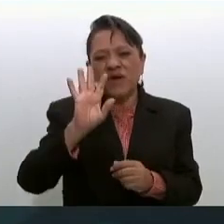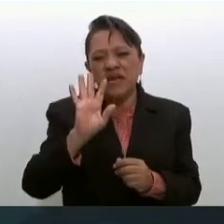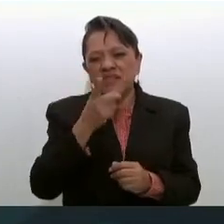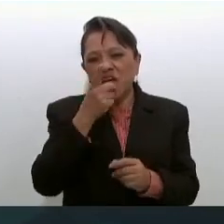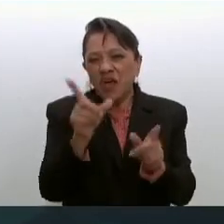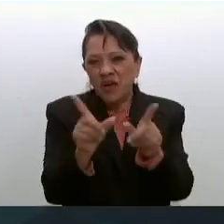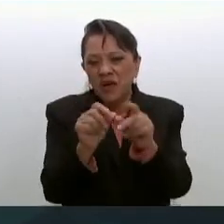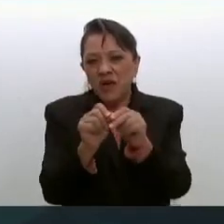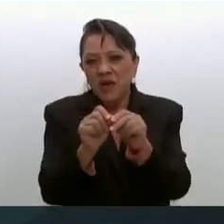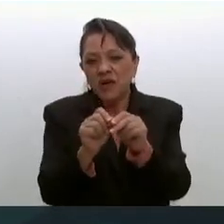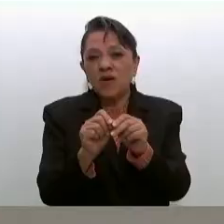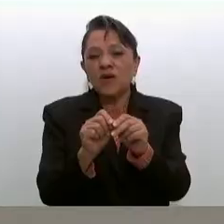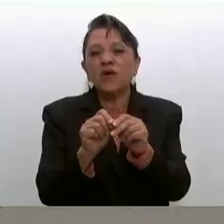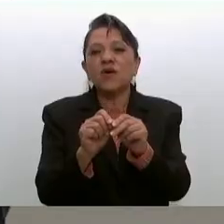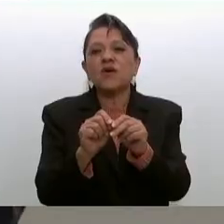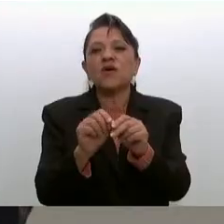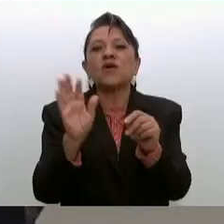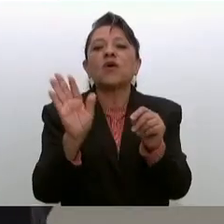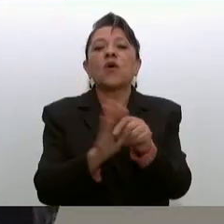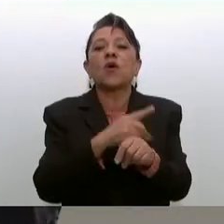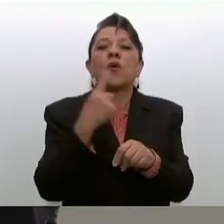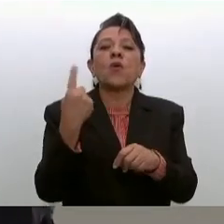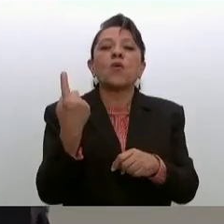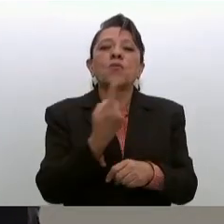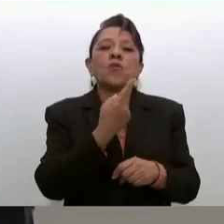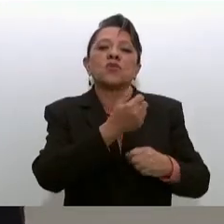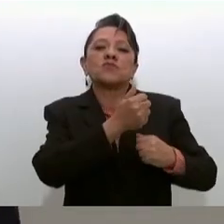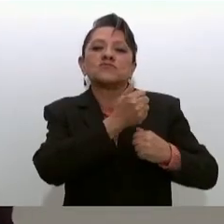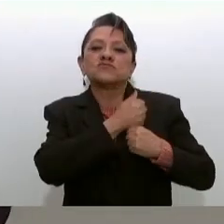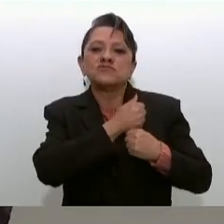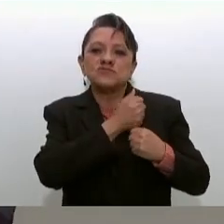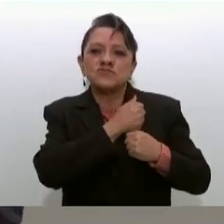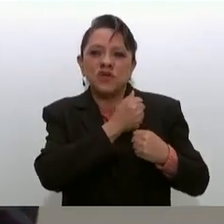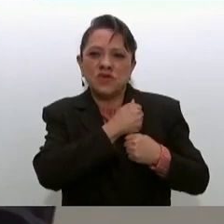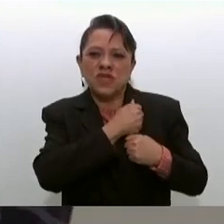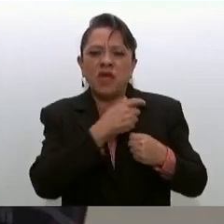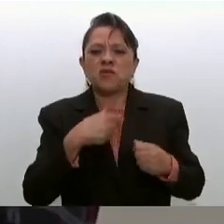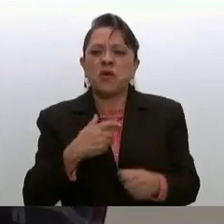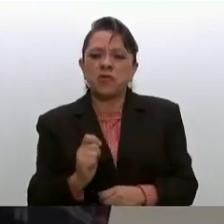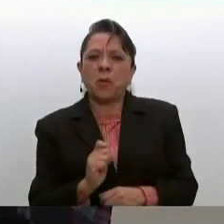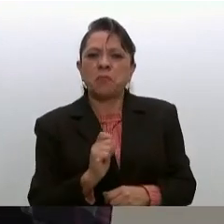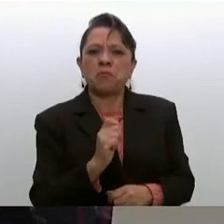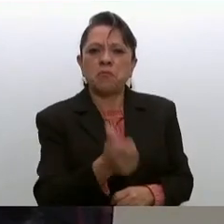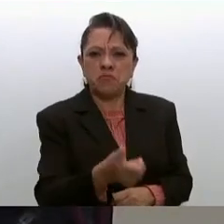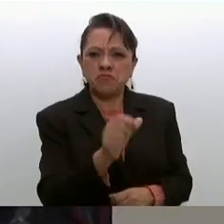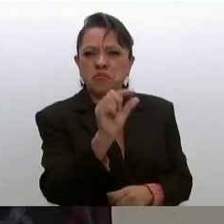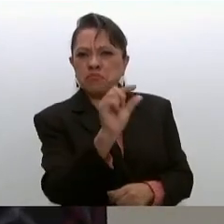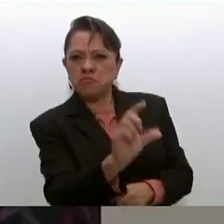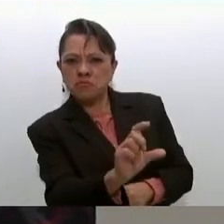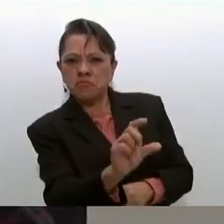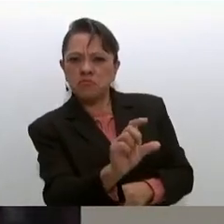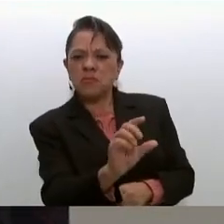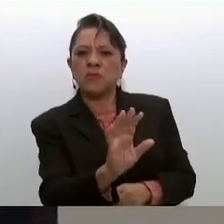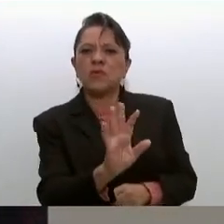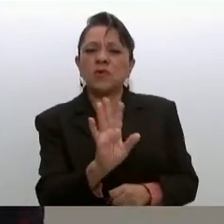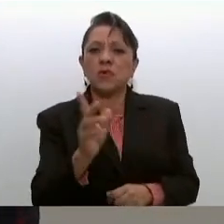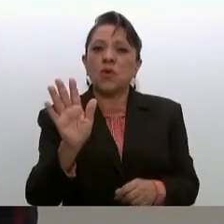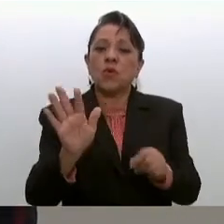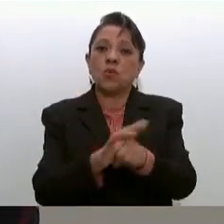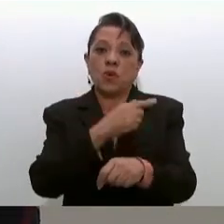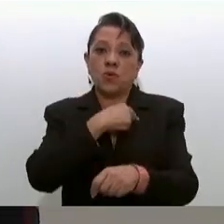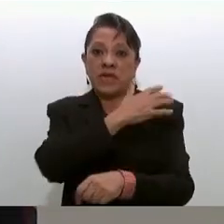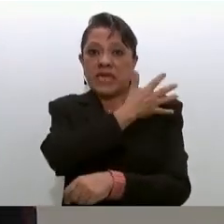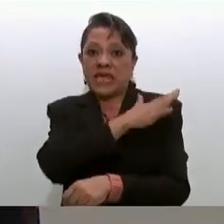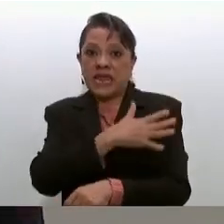por un cabo doy un real por mi general